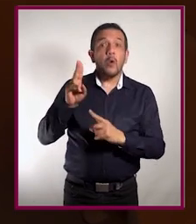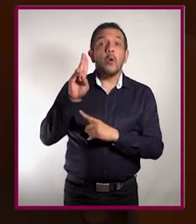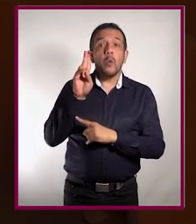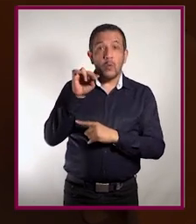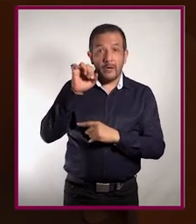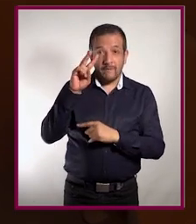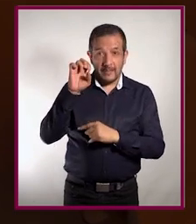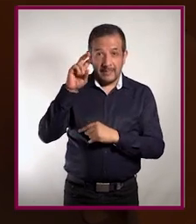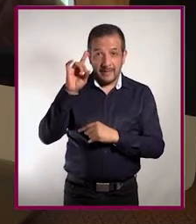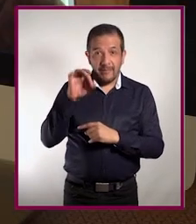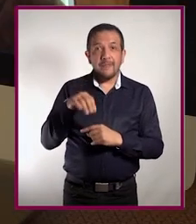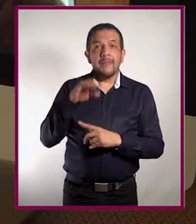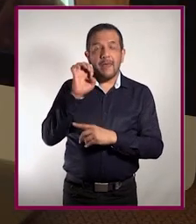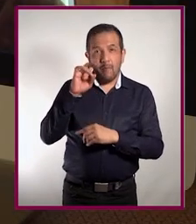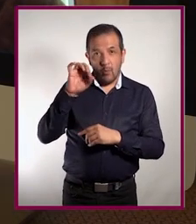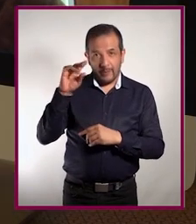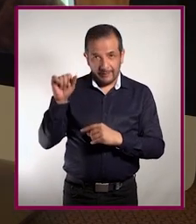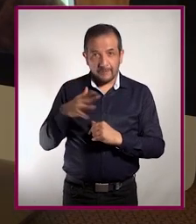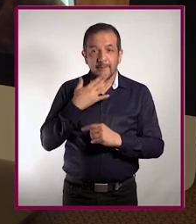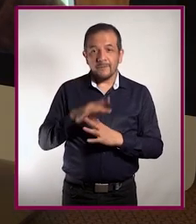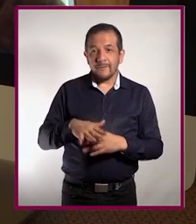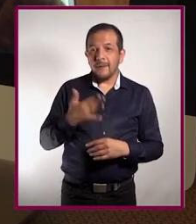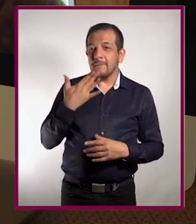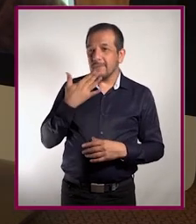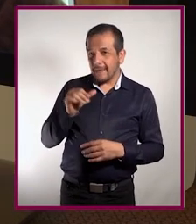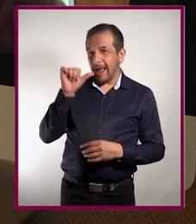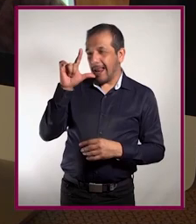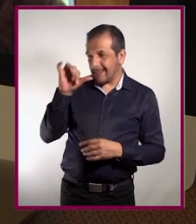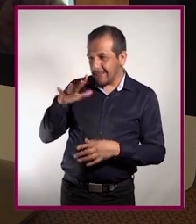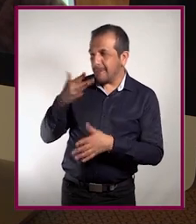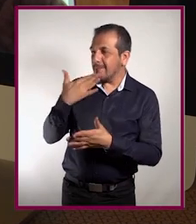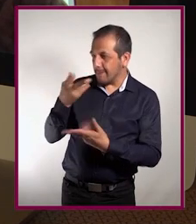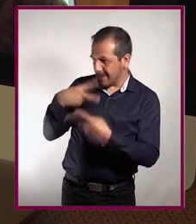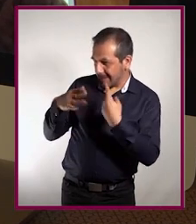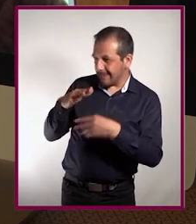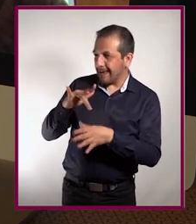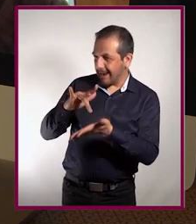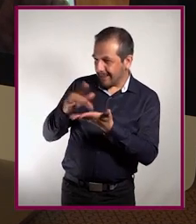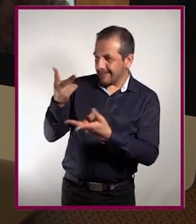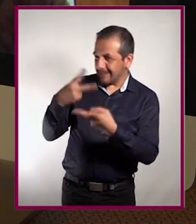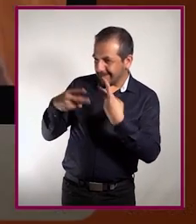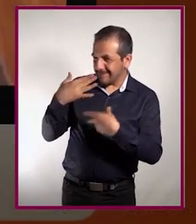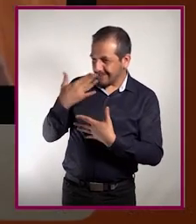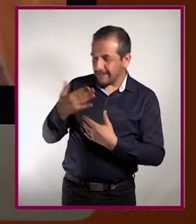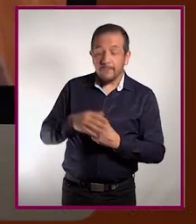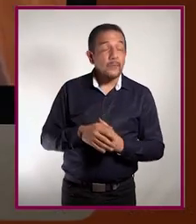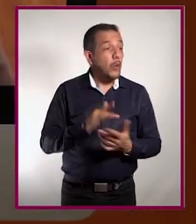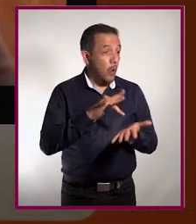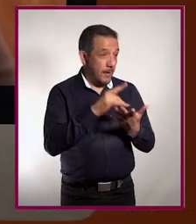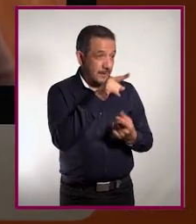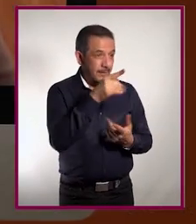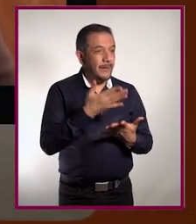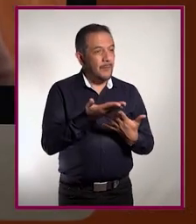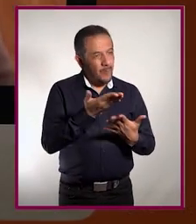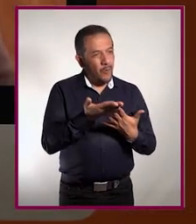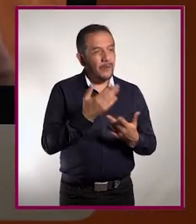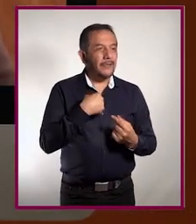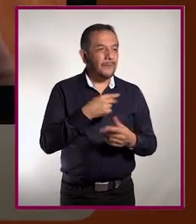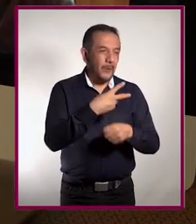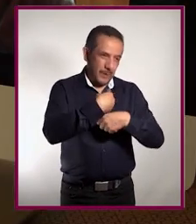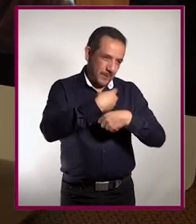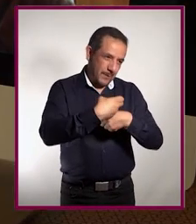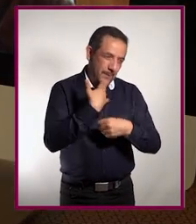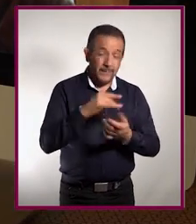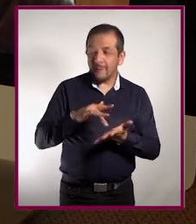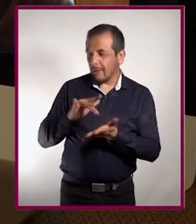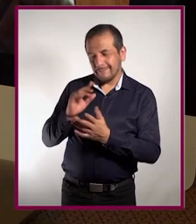la Universidad de Emory. Alicia, bienvenida. Muchas gracias por estar con nosotros. Hola, muchas gracias por la invitación. Buen día.